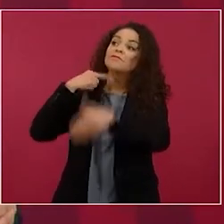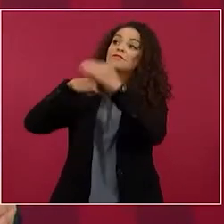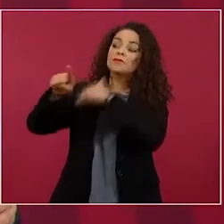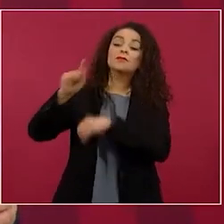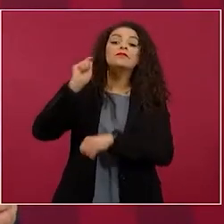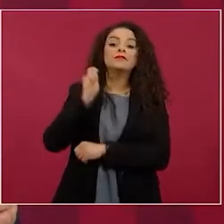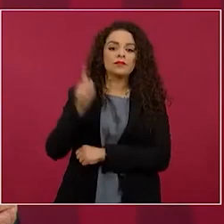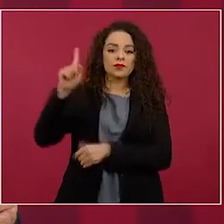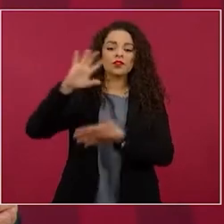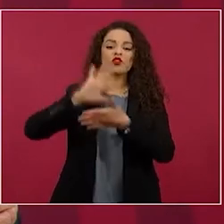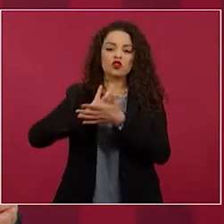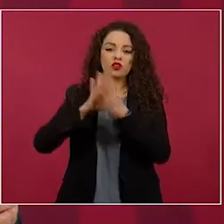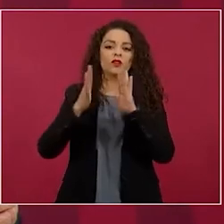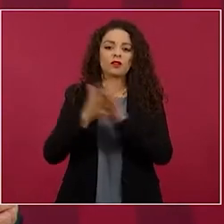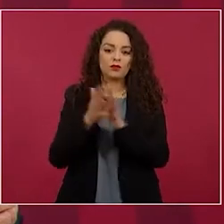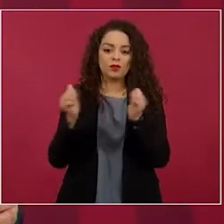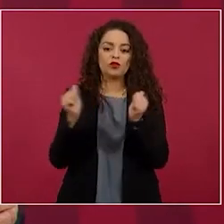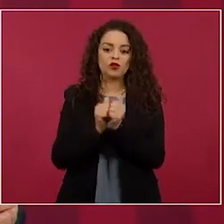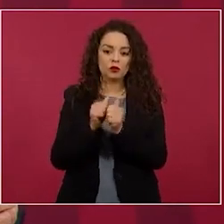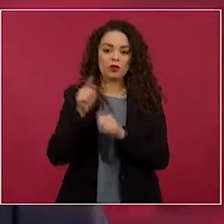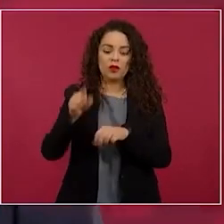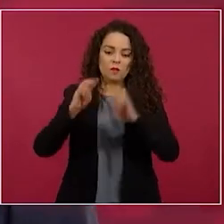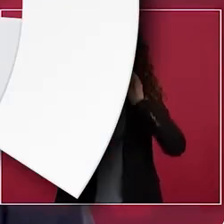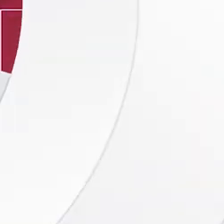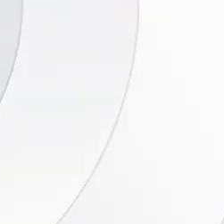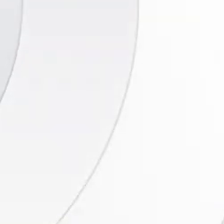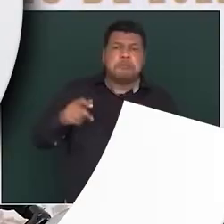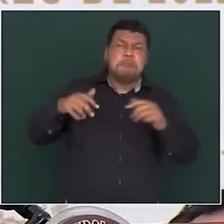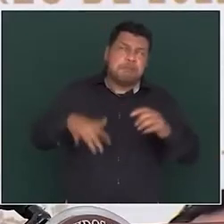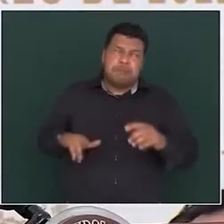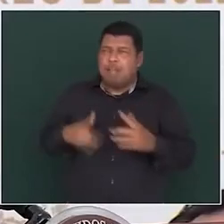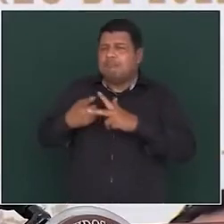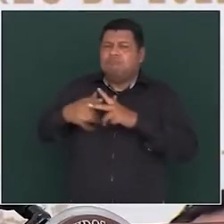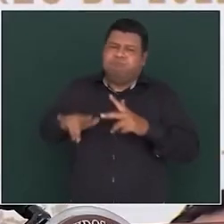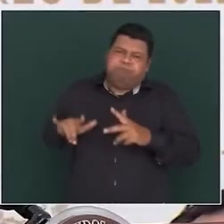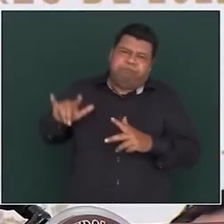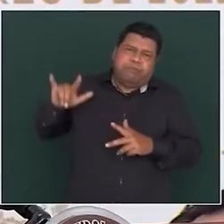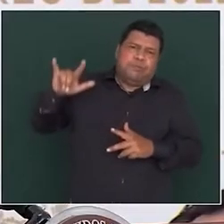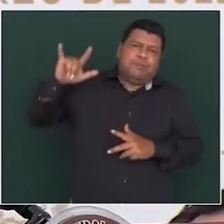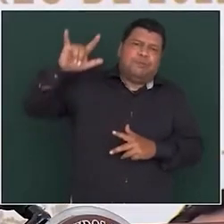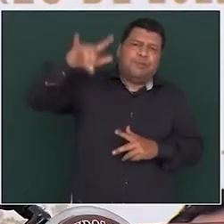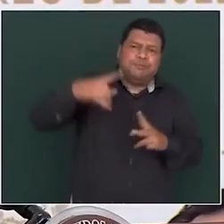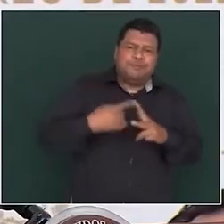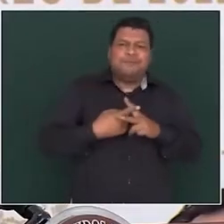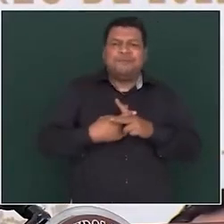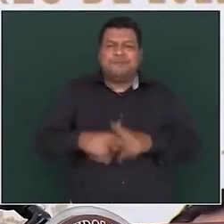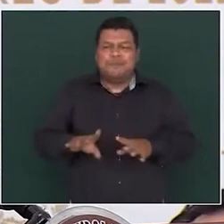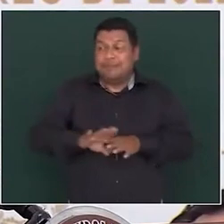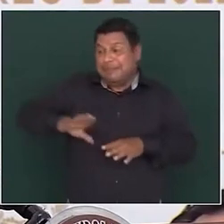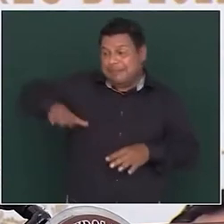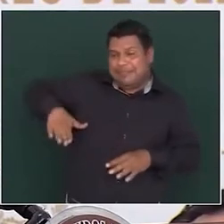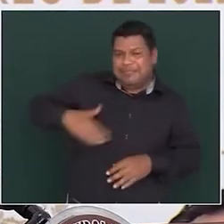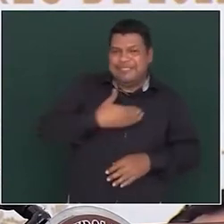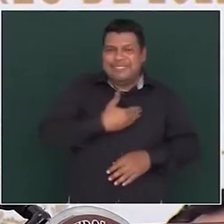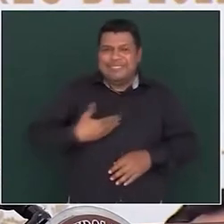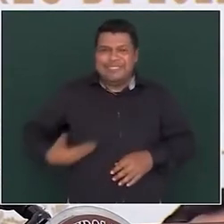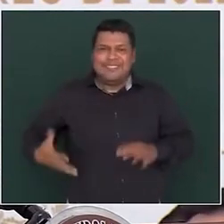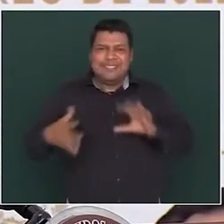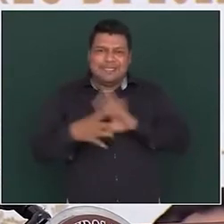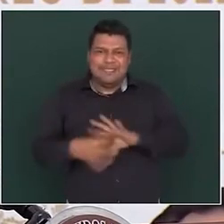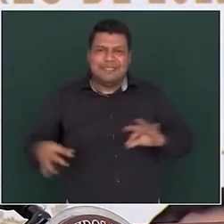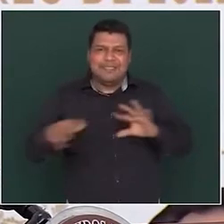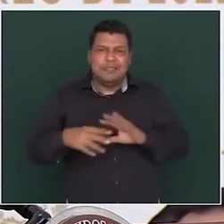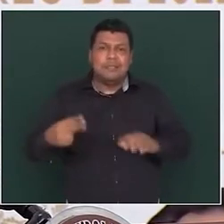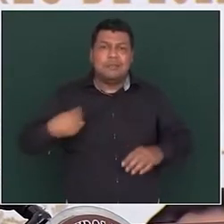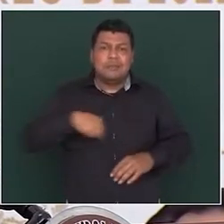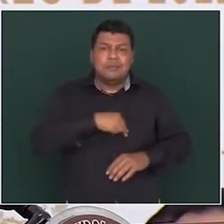asociación delictuosa con el crimen organizado ahí pues como ya mencionó el señor presidente iniciaremos desde la